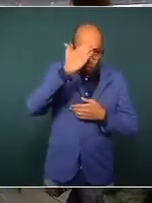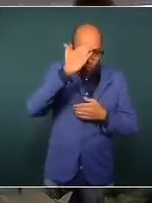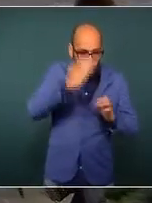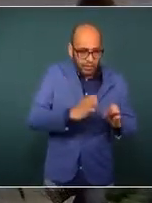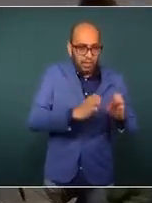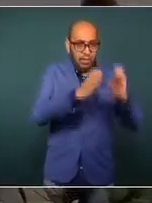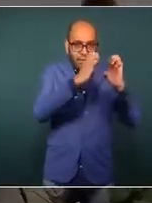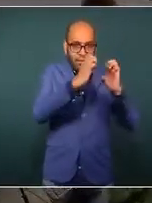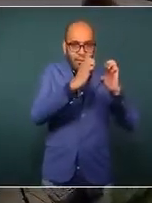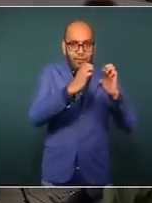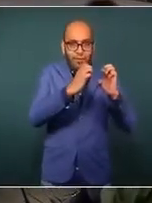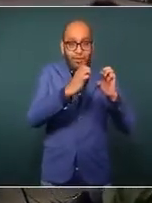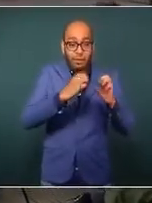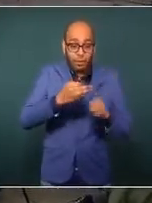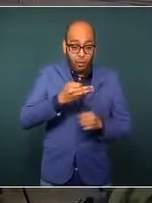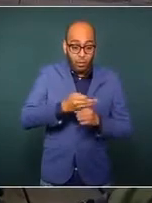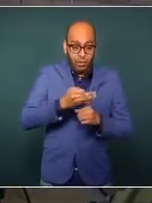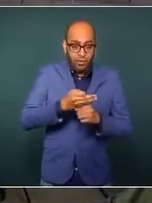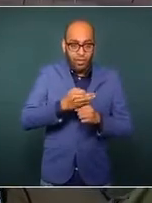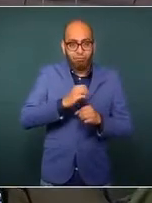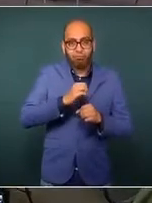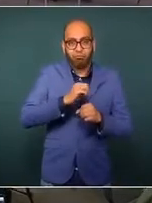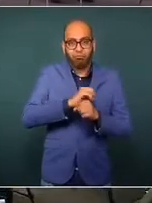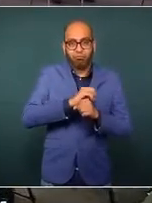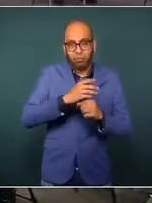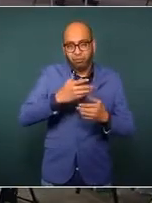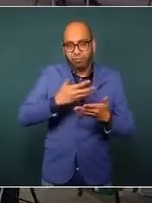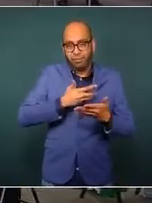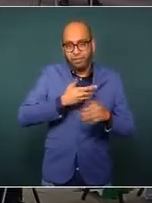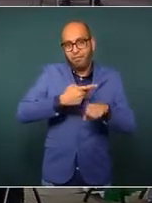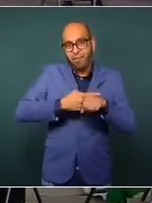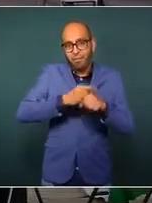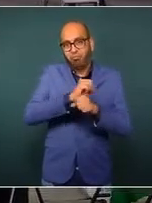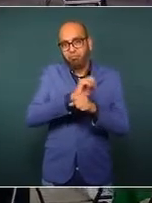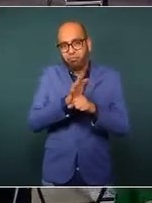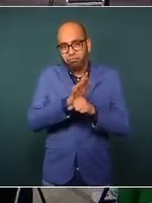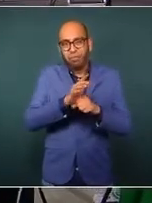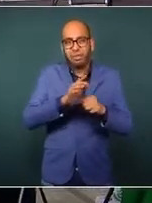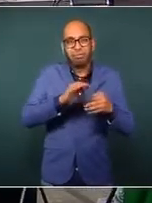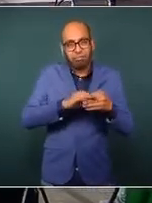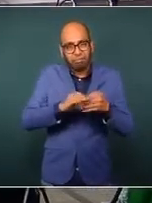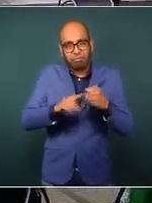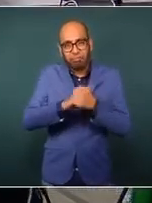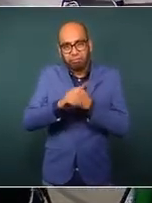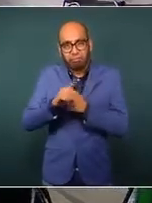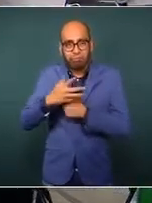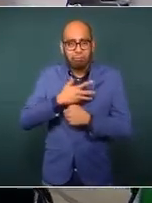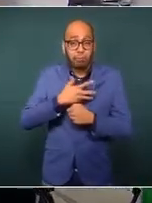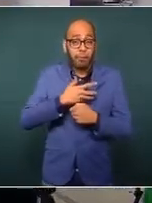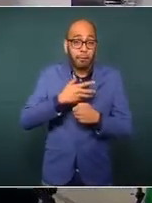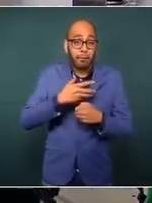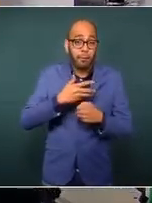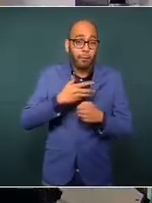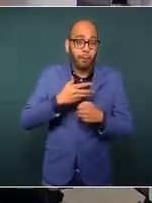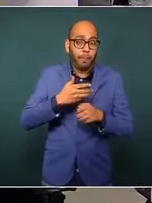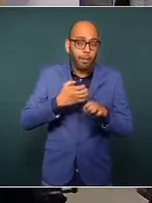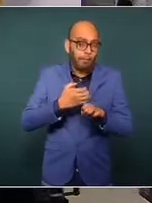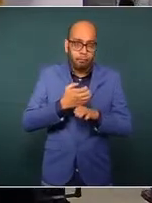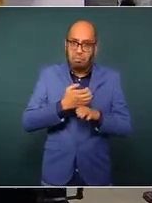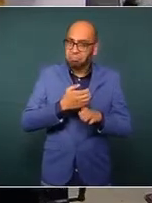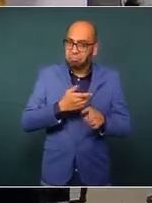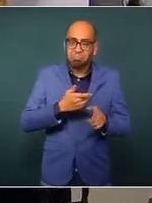la situación crítica que vivimos como país como estado no nos escapamos